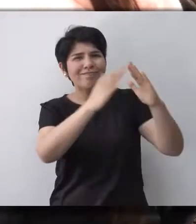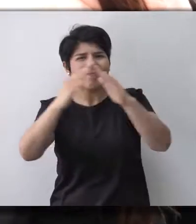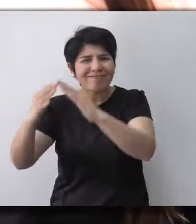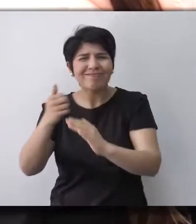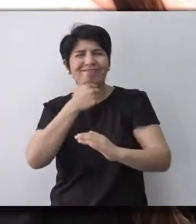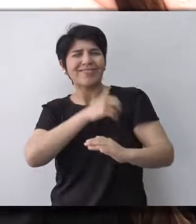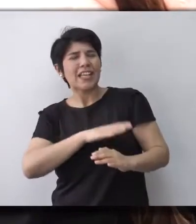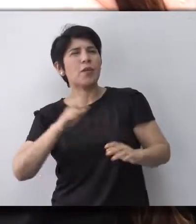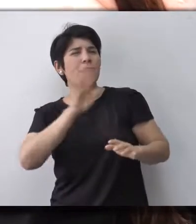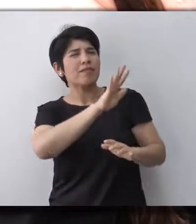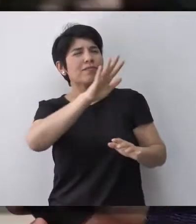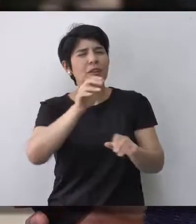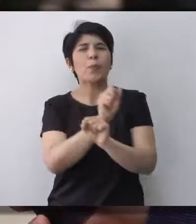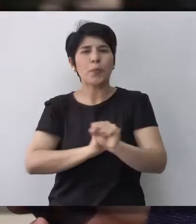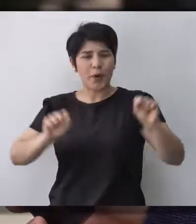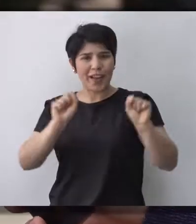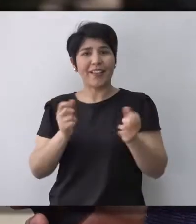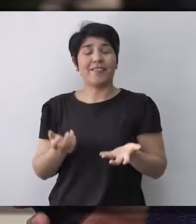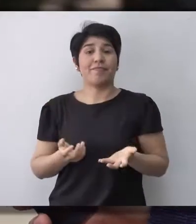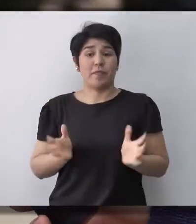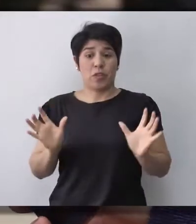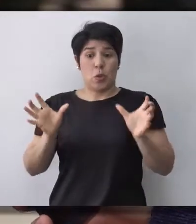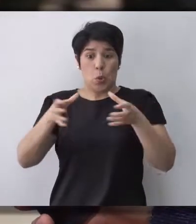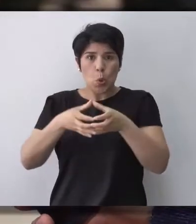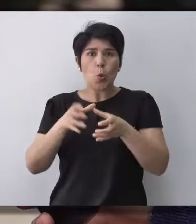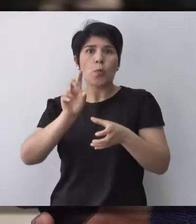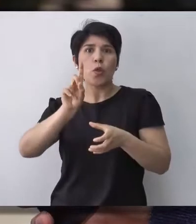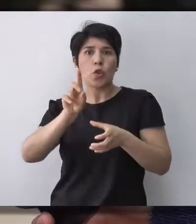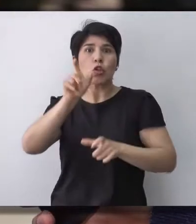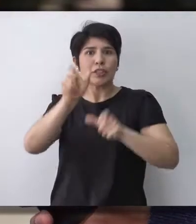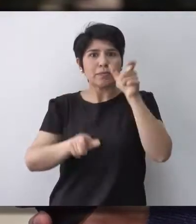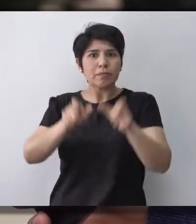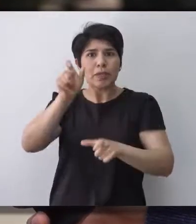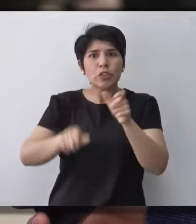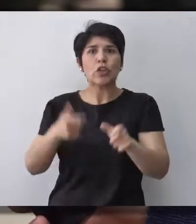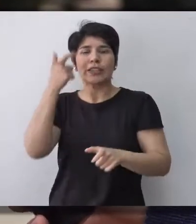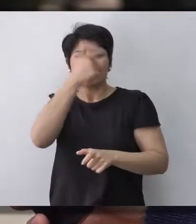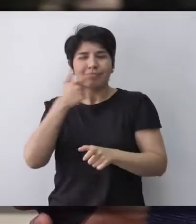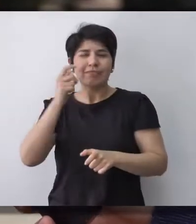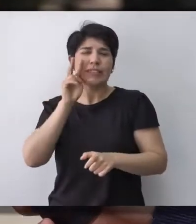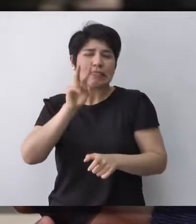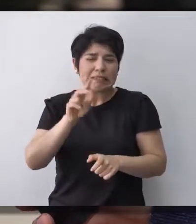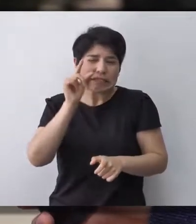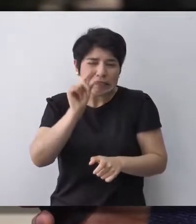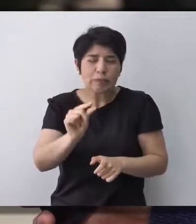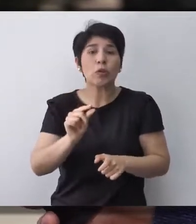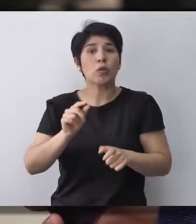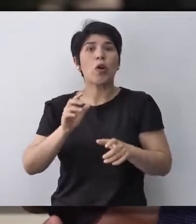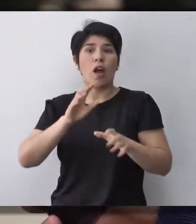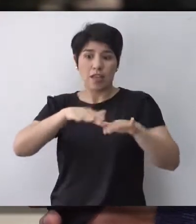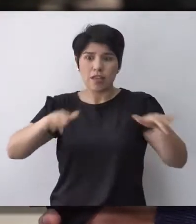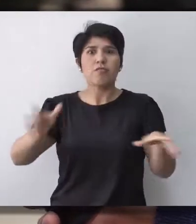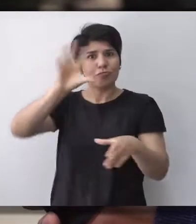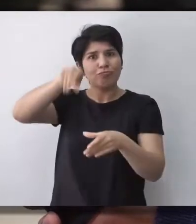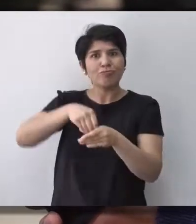fachadas de esta hermosa ciudad. Participan 12 personas ciegas y baja visión, incluidos niños